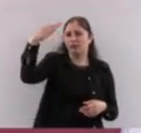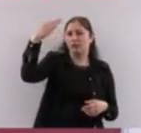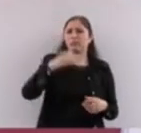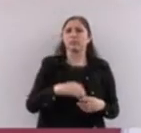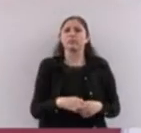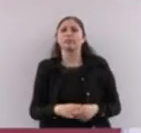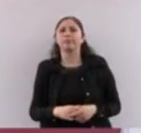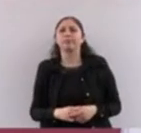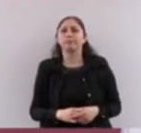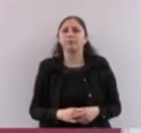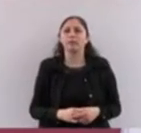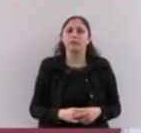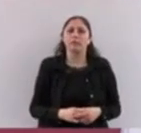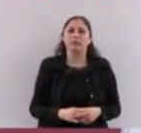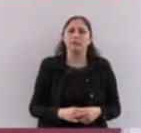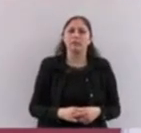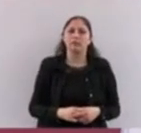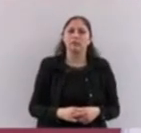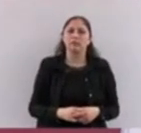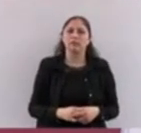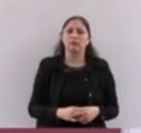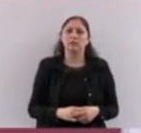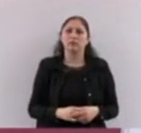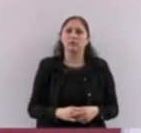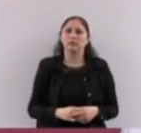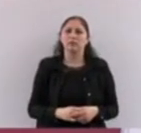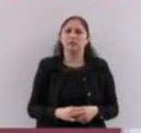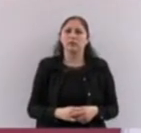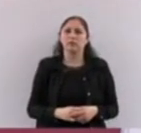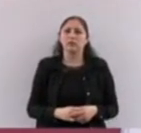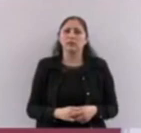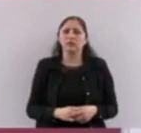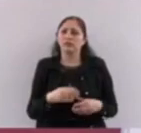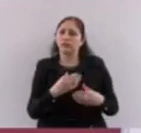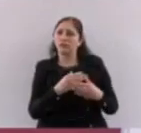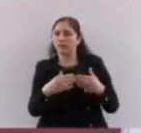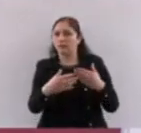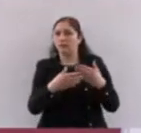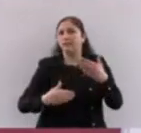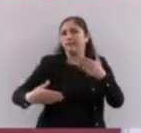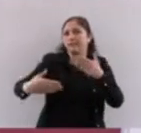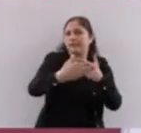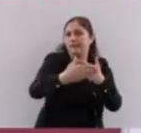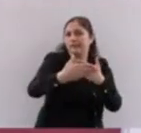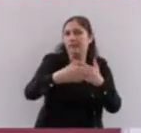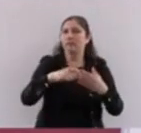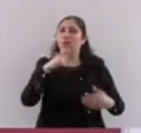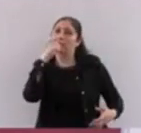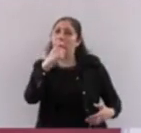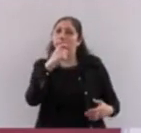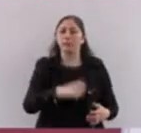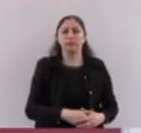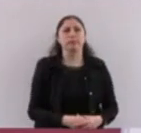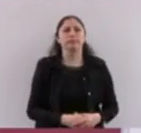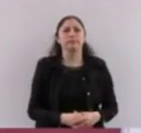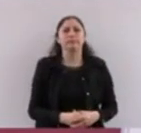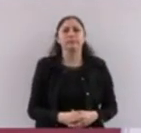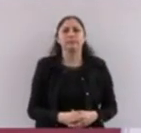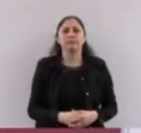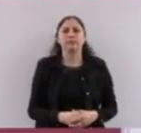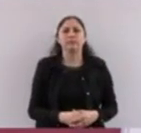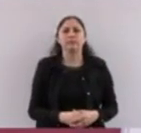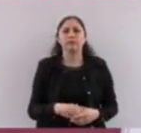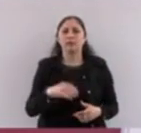campañas. Entonces, se adelantó el pago de mayo